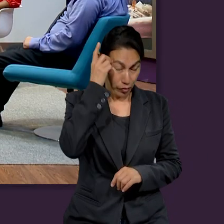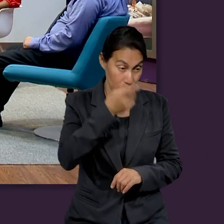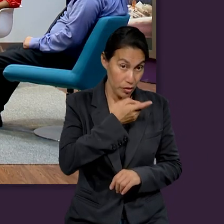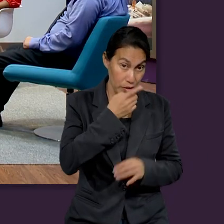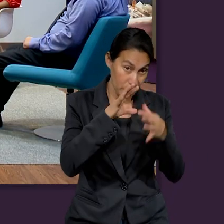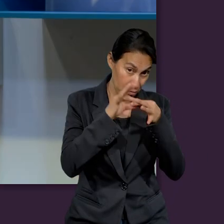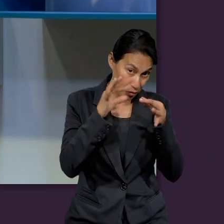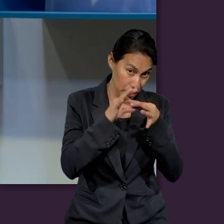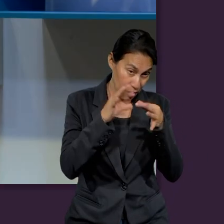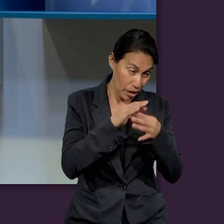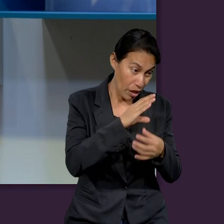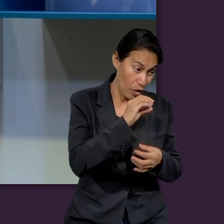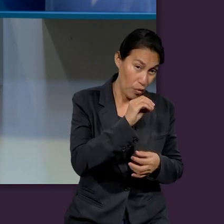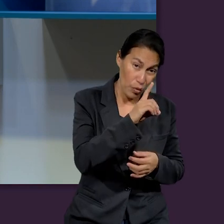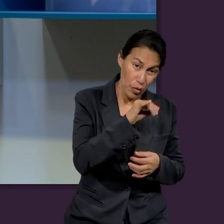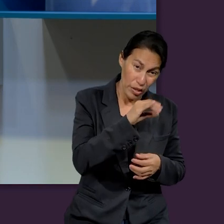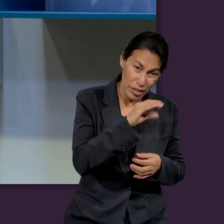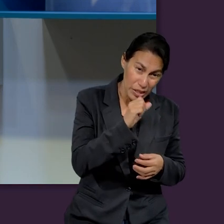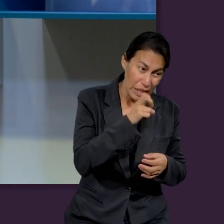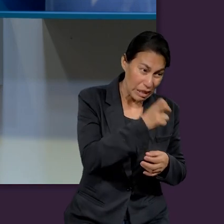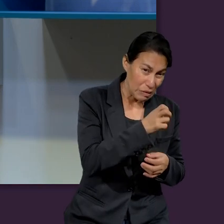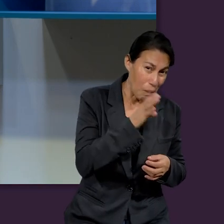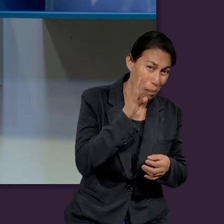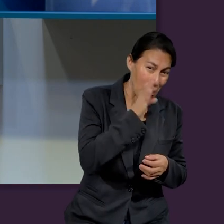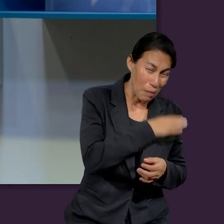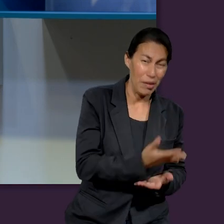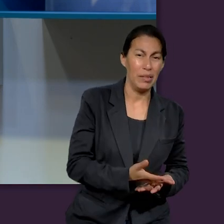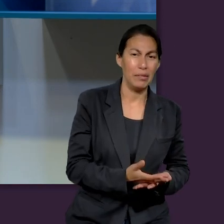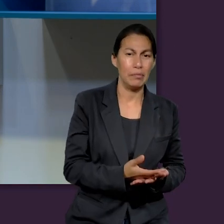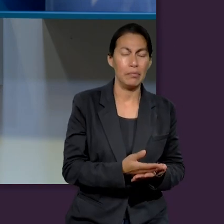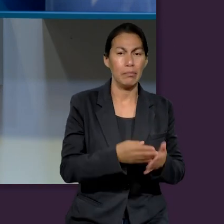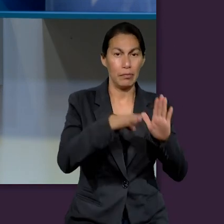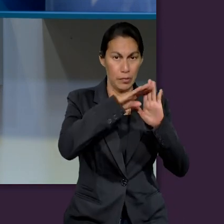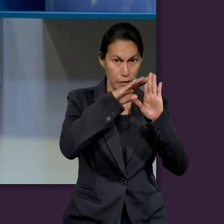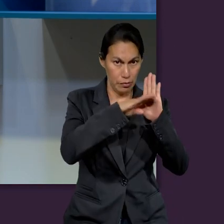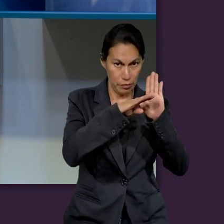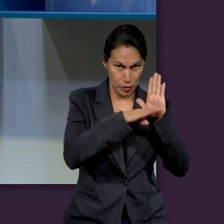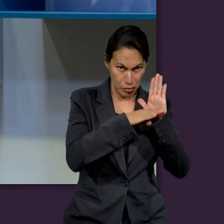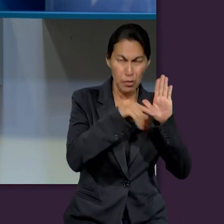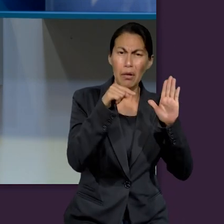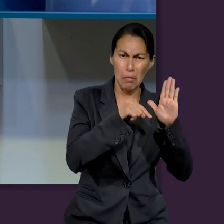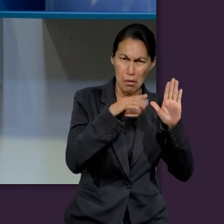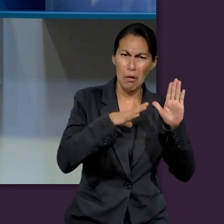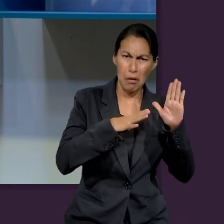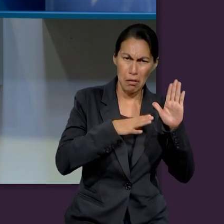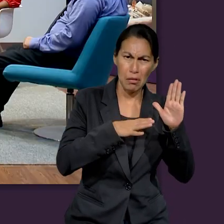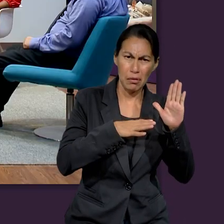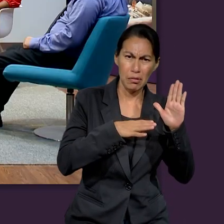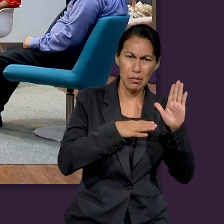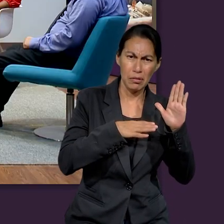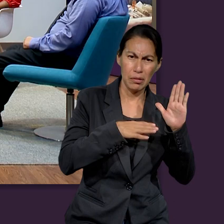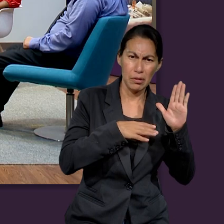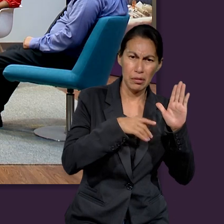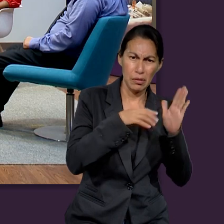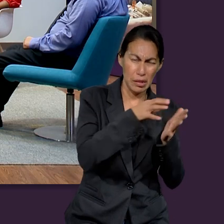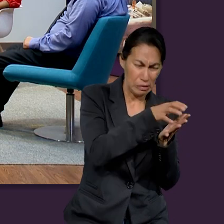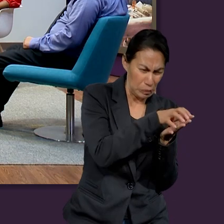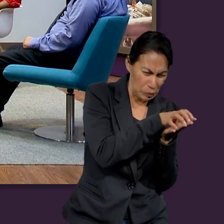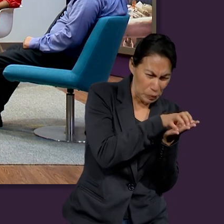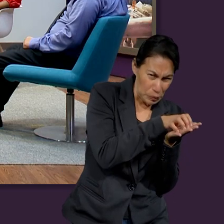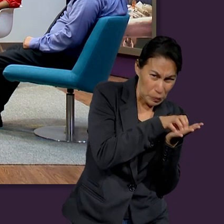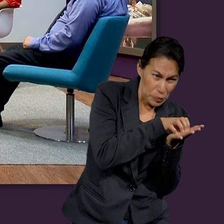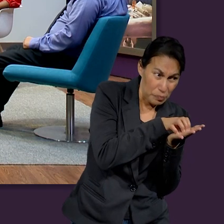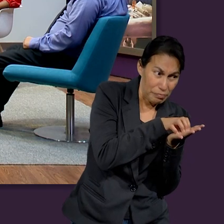consecuencias de la codicia. Por ello es que este es el décimo mandamiento. Se encuentra en el decálogo. La